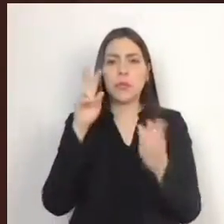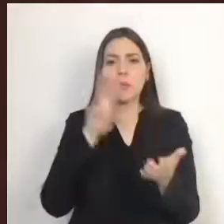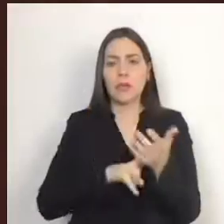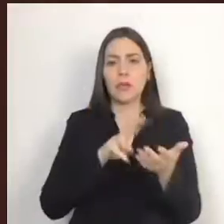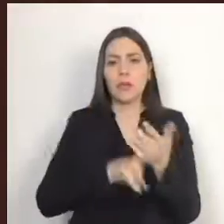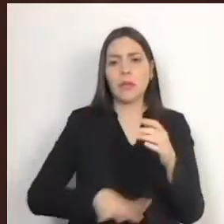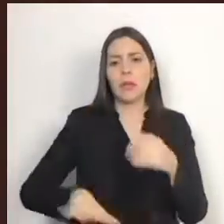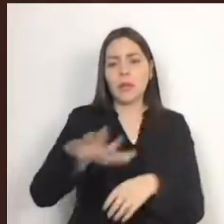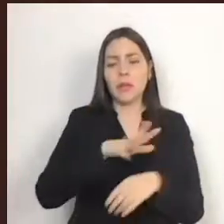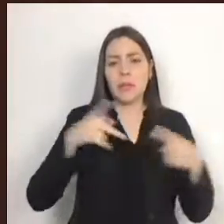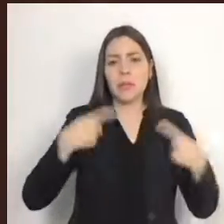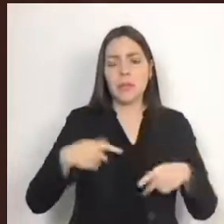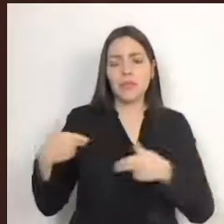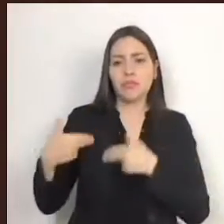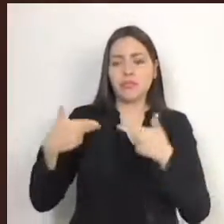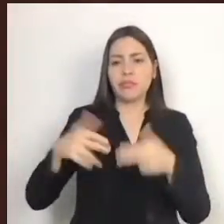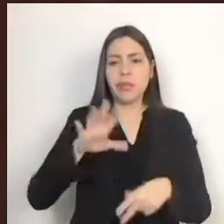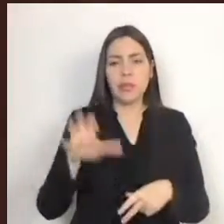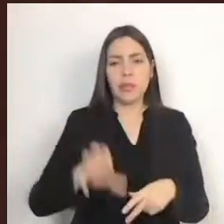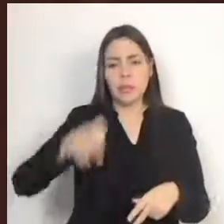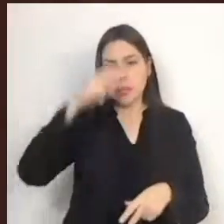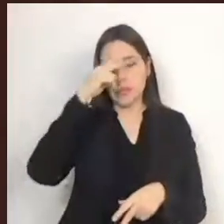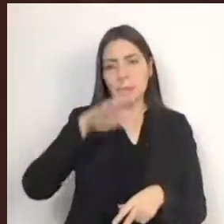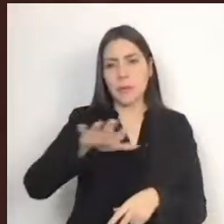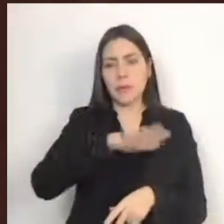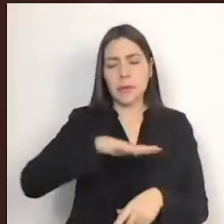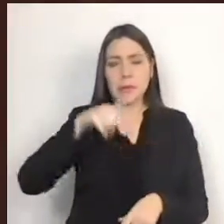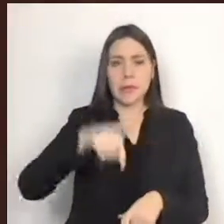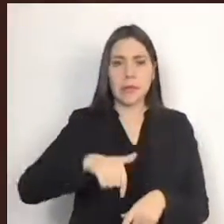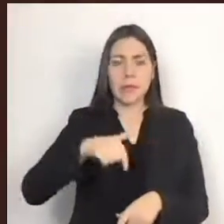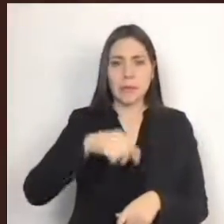población afromexicana en nuestro territorio.